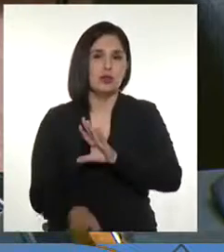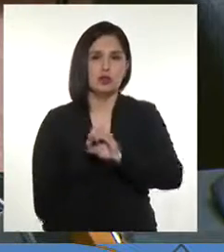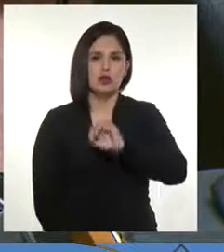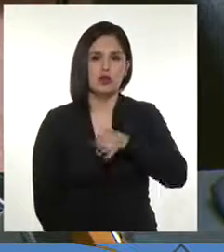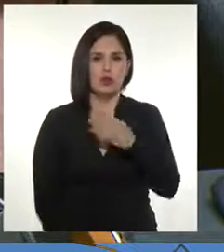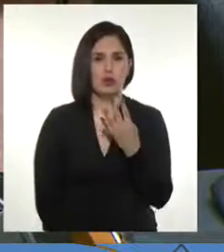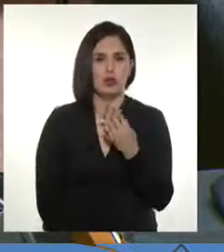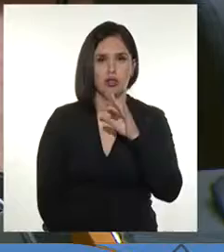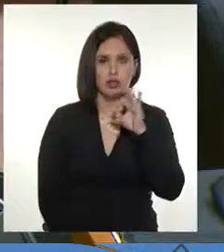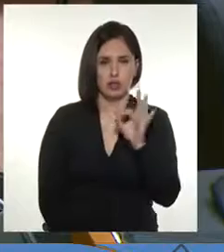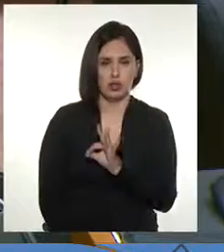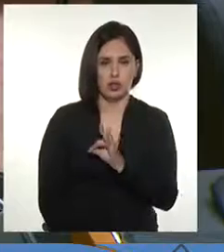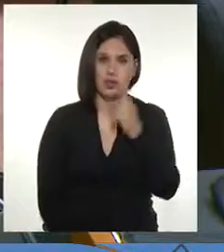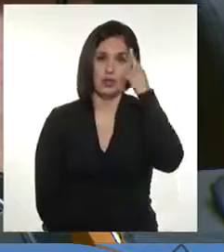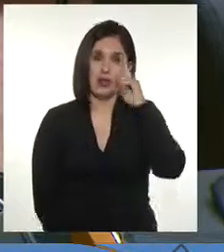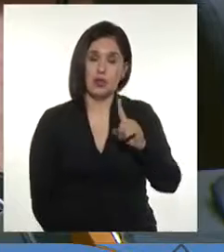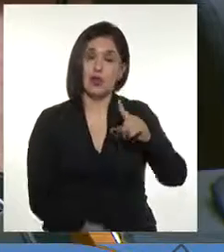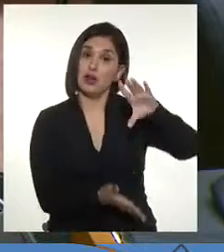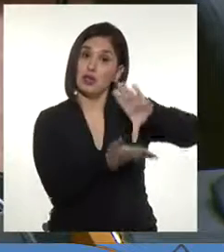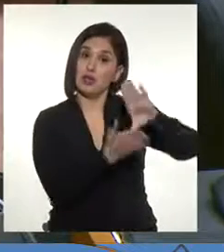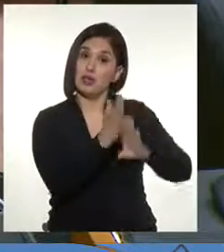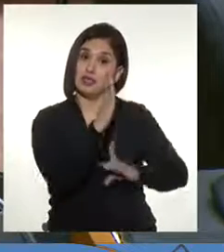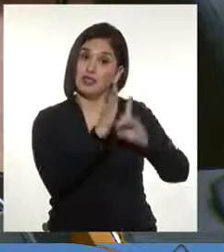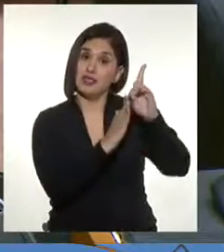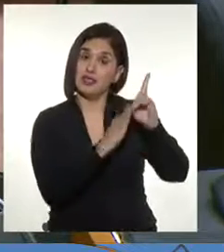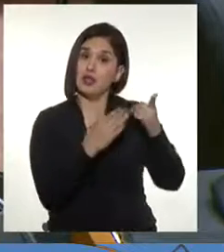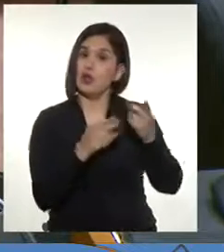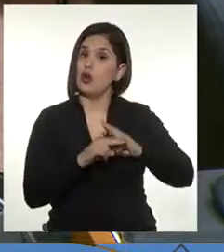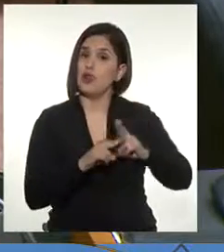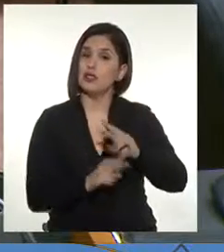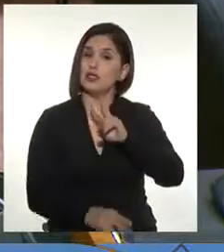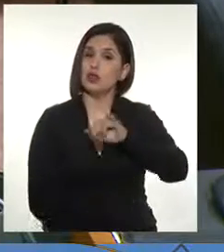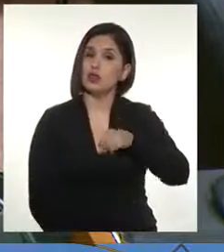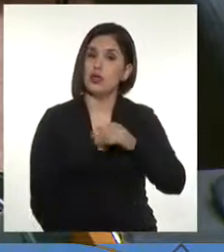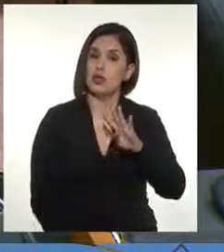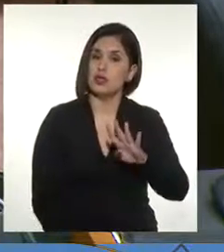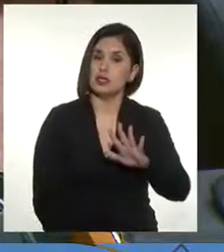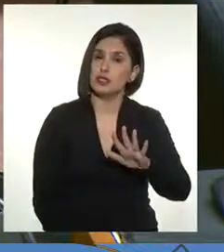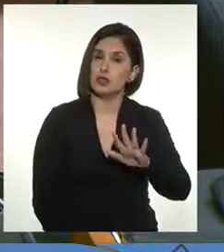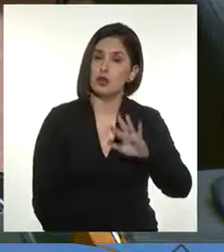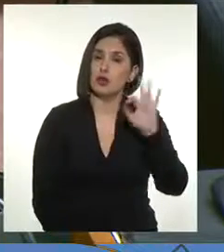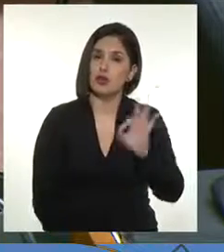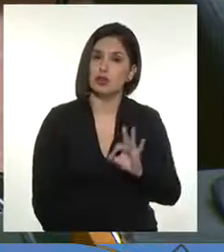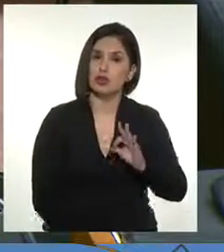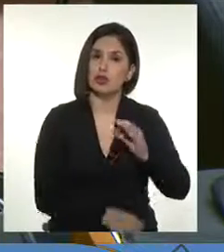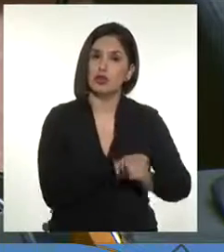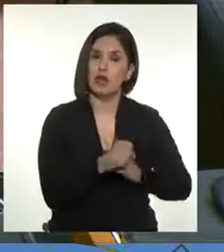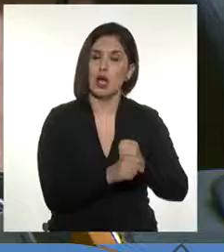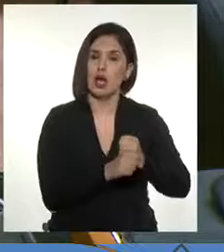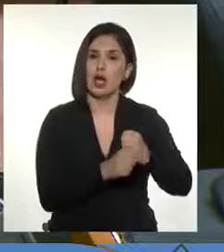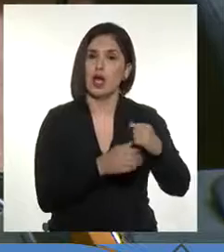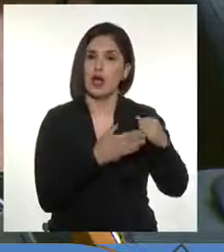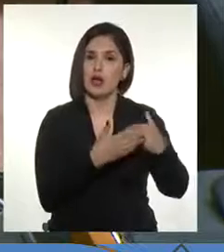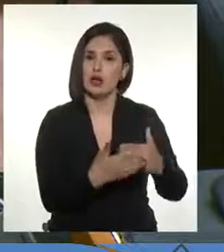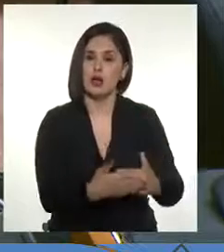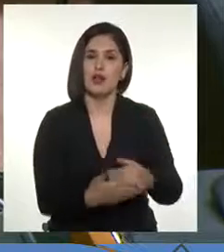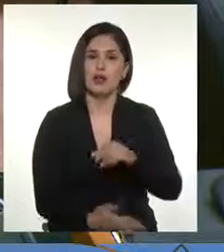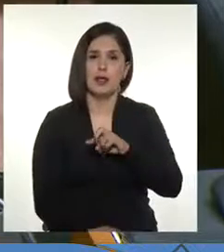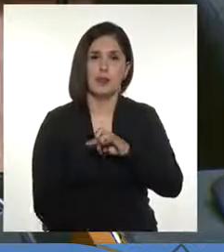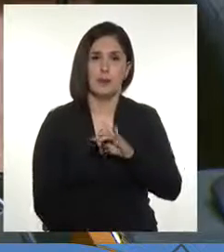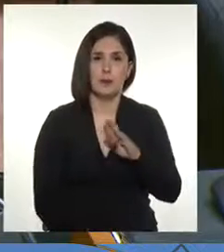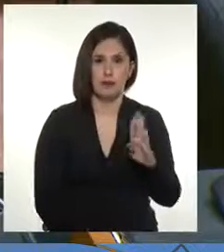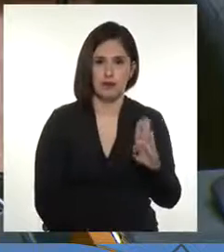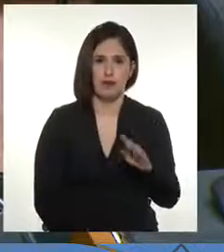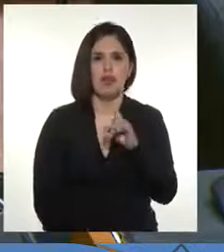en promedio en los países desarrollados lo hacen en un 2,5% anual. Por tanto, tener